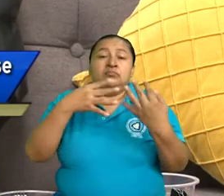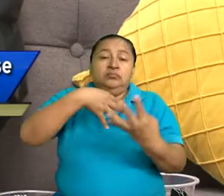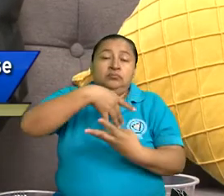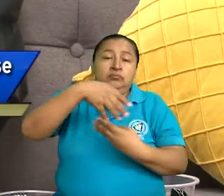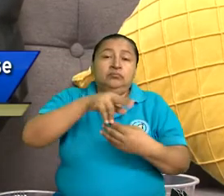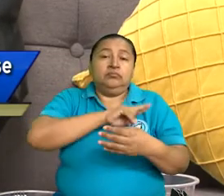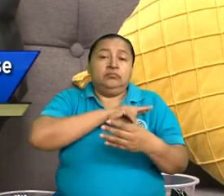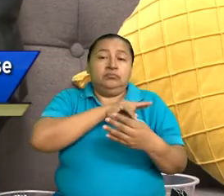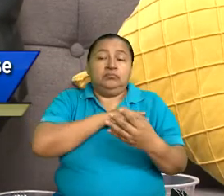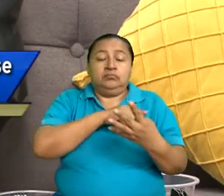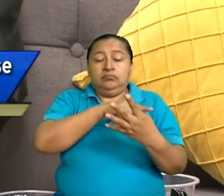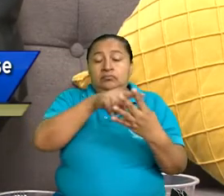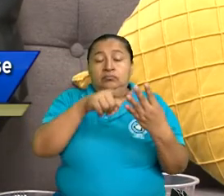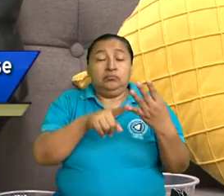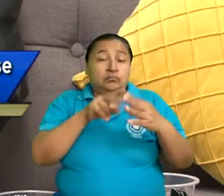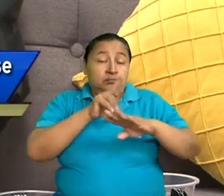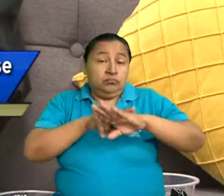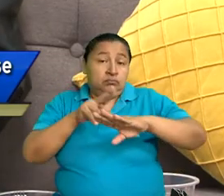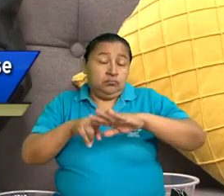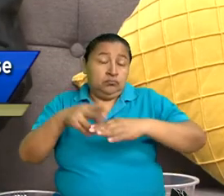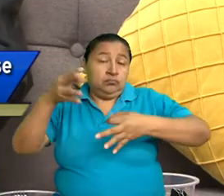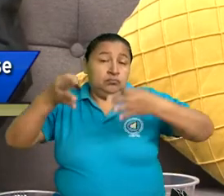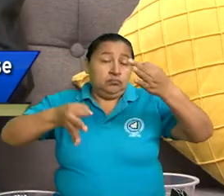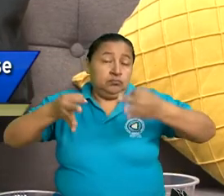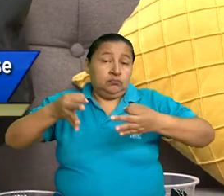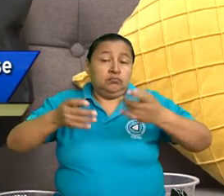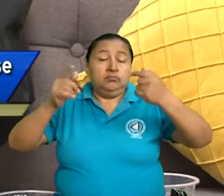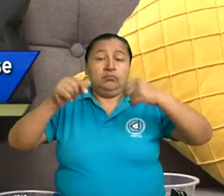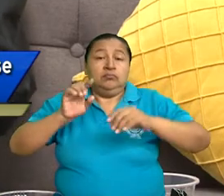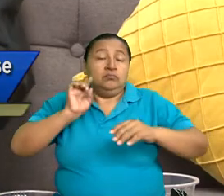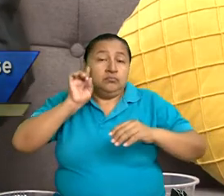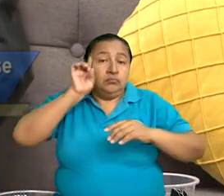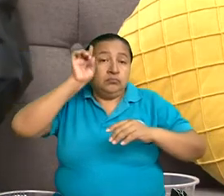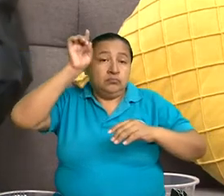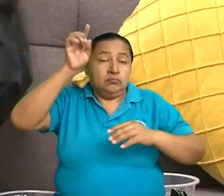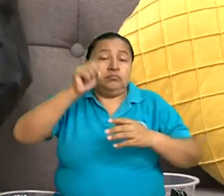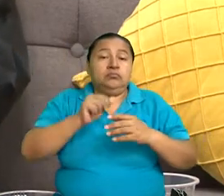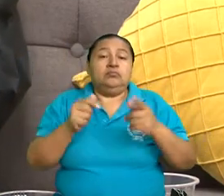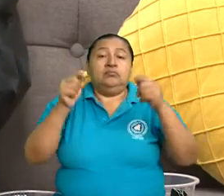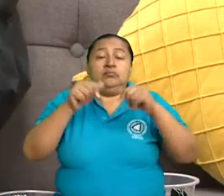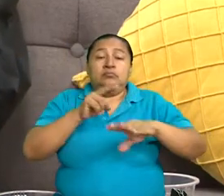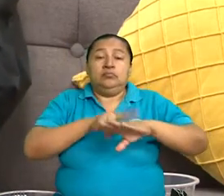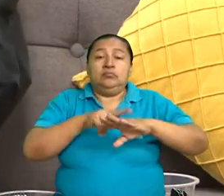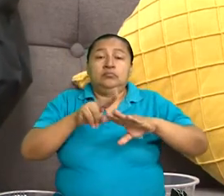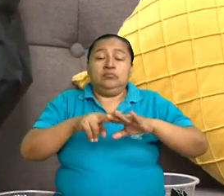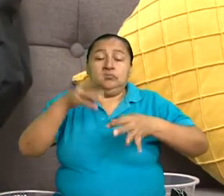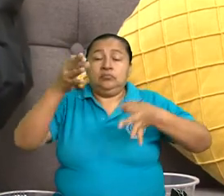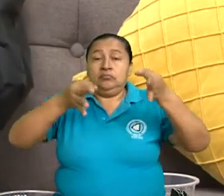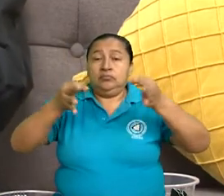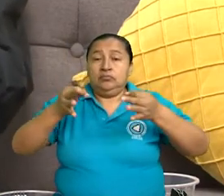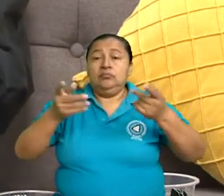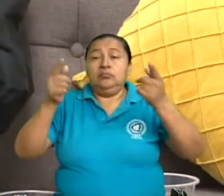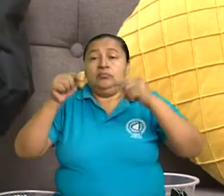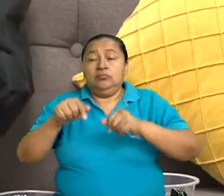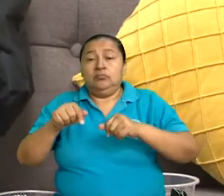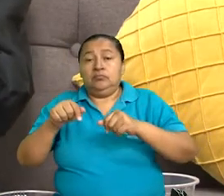existe entre estas normas jurídicas y el desarrollo? Estas normas jurídicas y